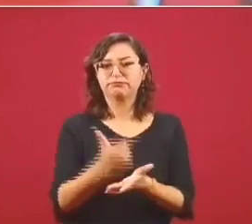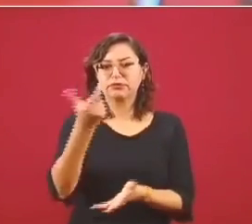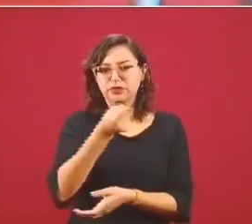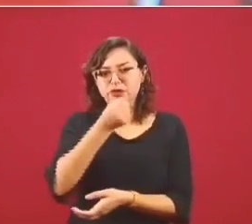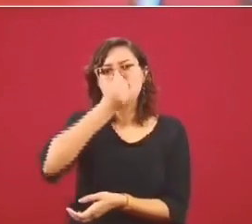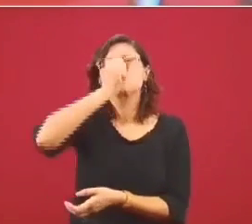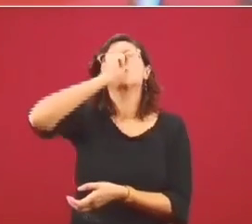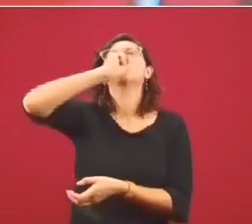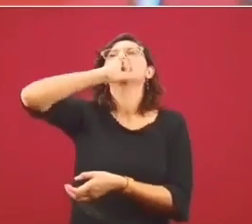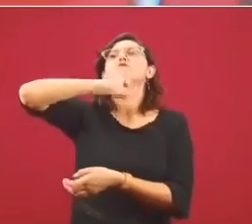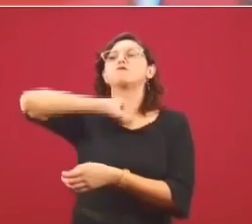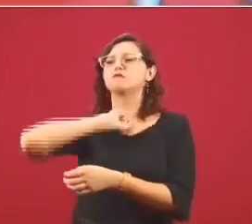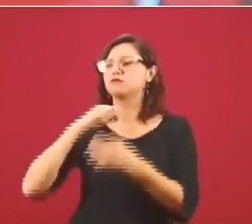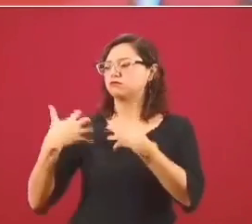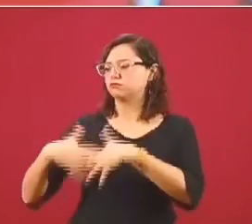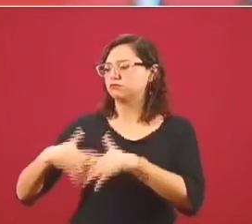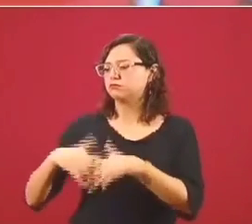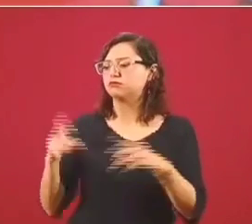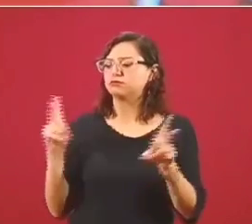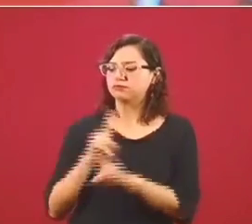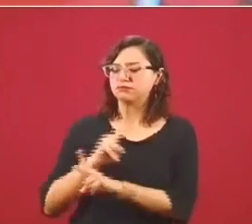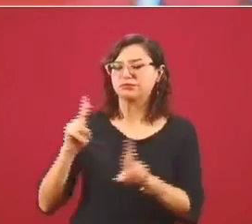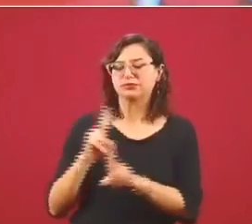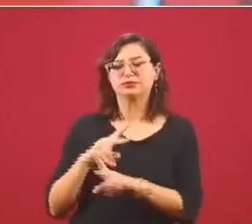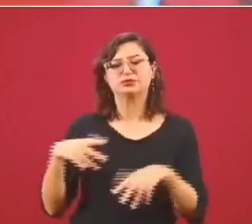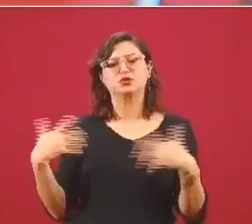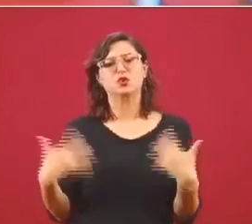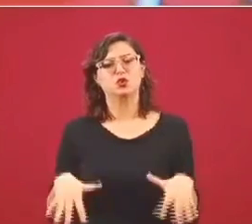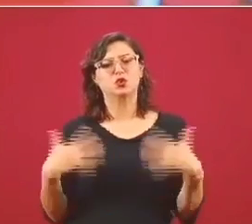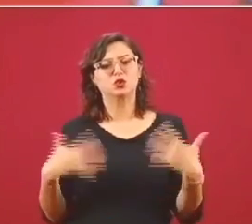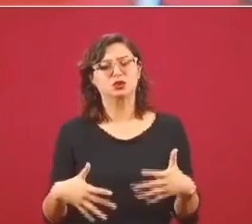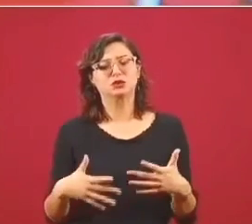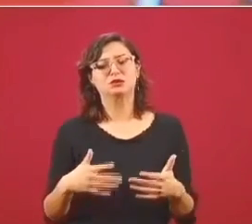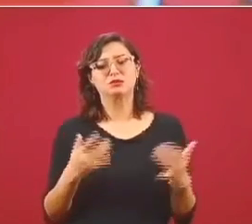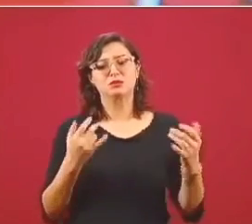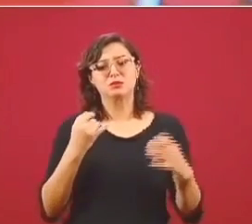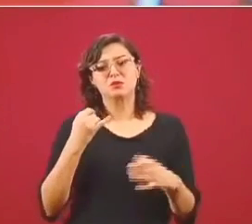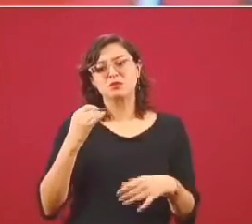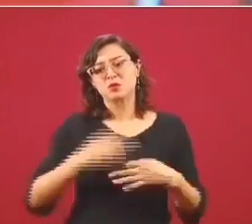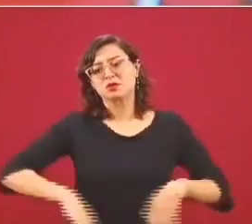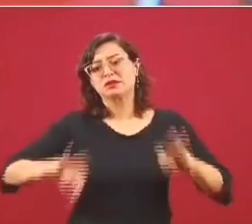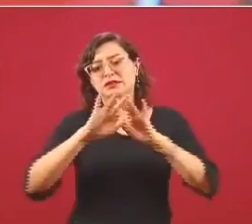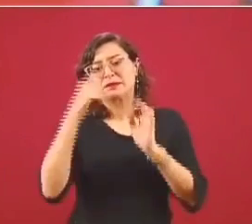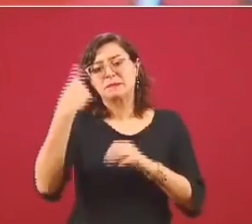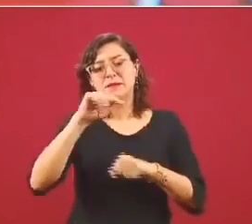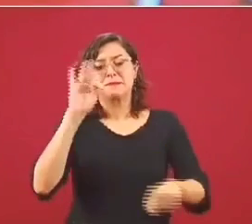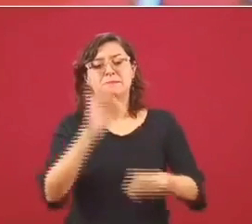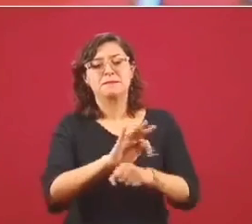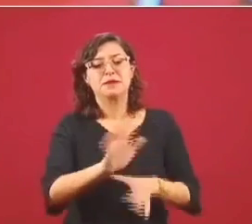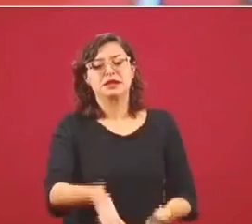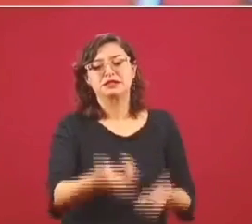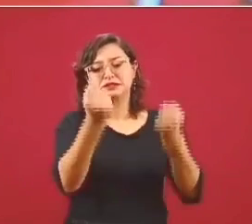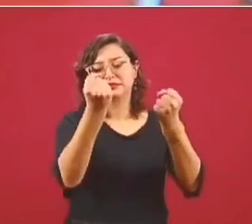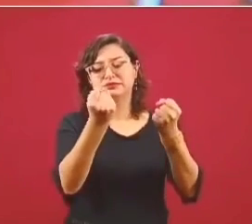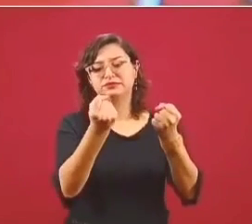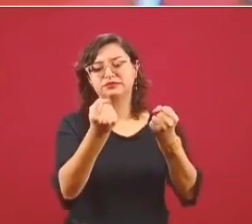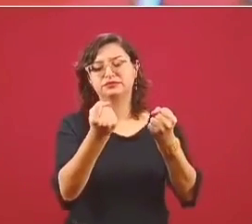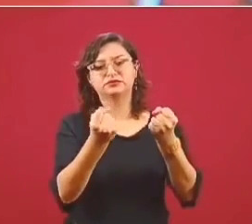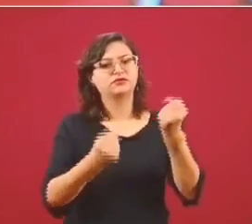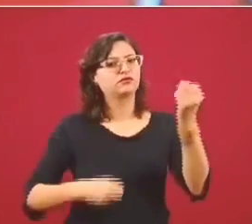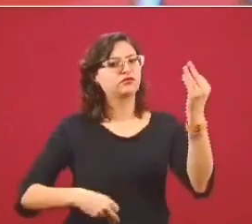buscando salvarlos. Entonces, a todos ellos nuestra más